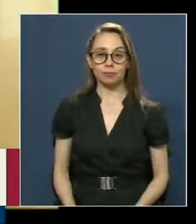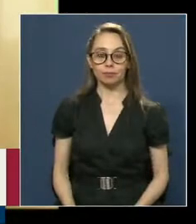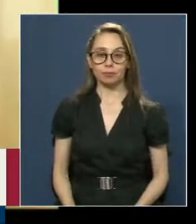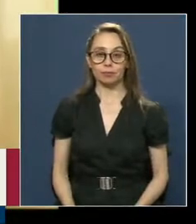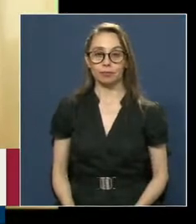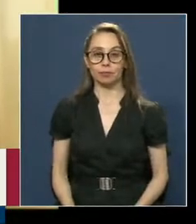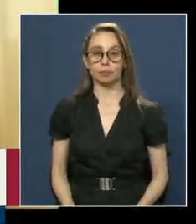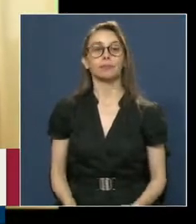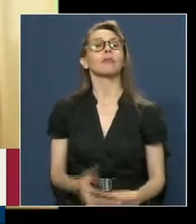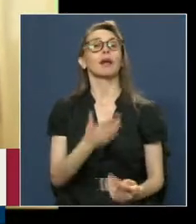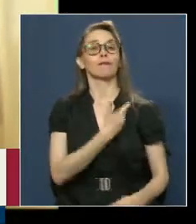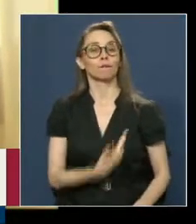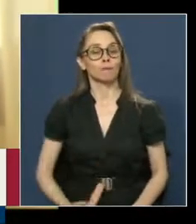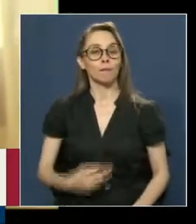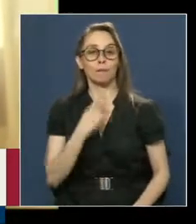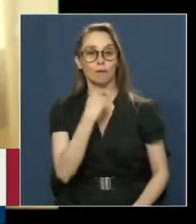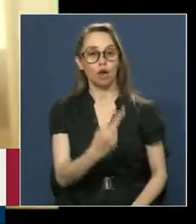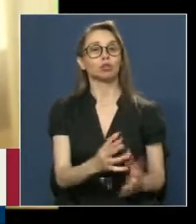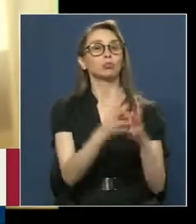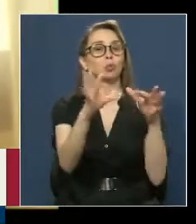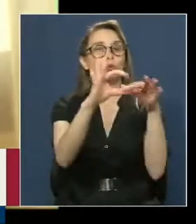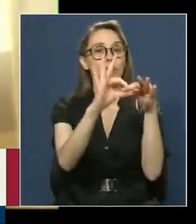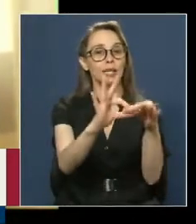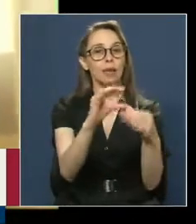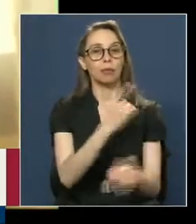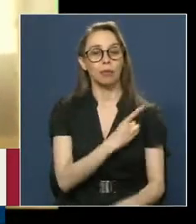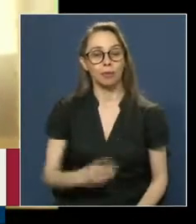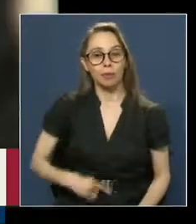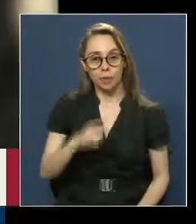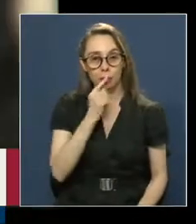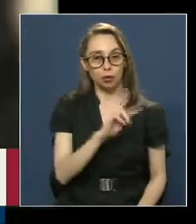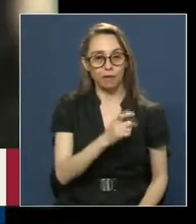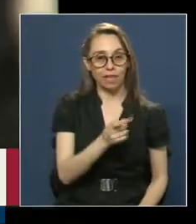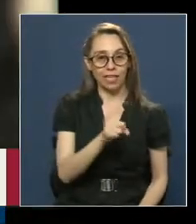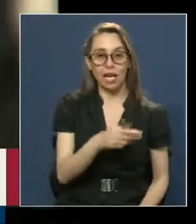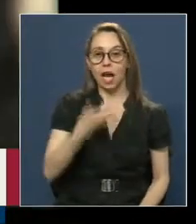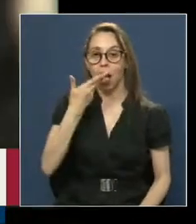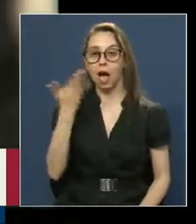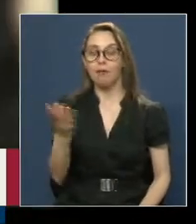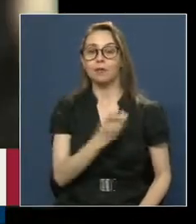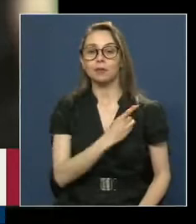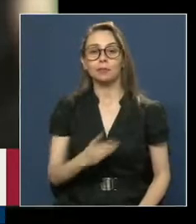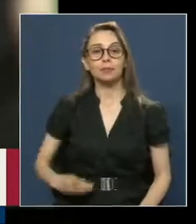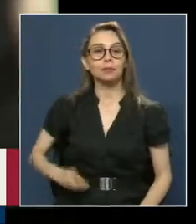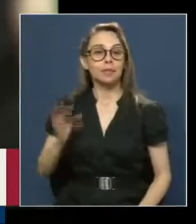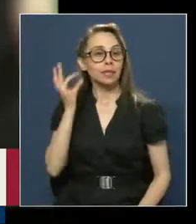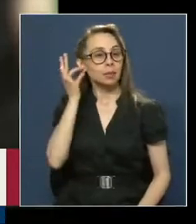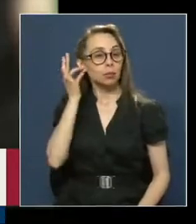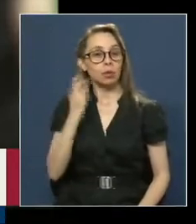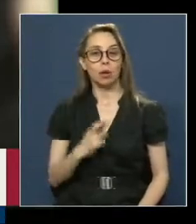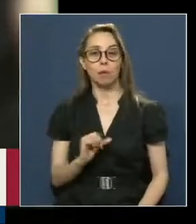Muchas gracias Diputado Venega Tiene la palabra La diputada Paulina Núñez